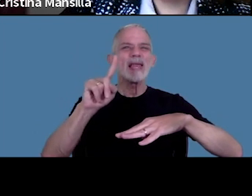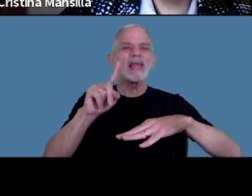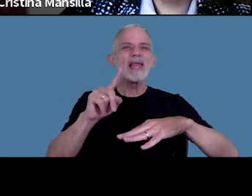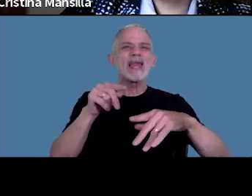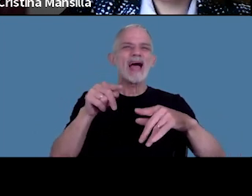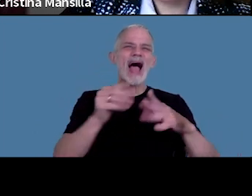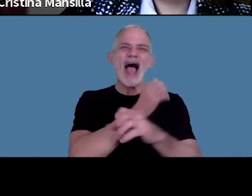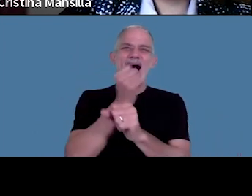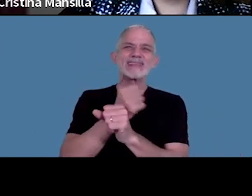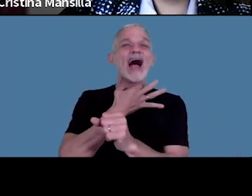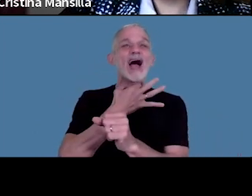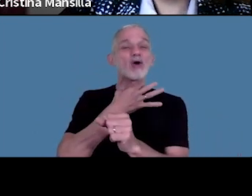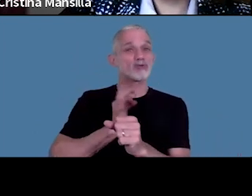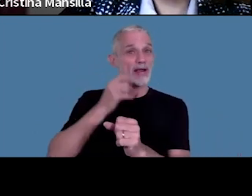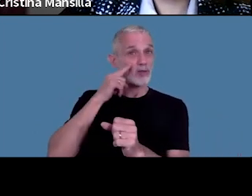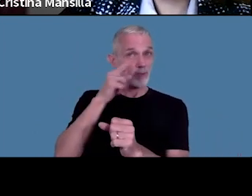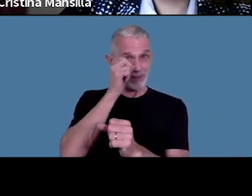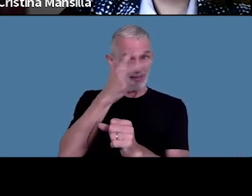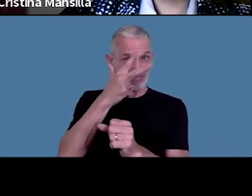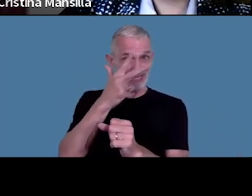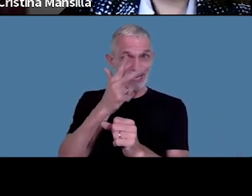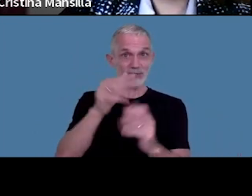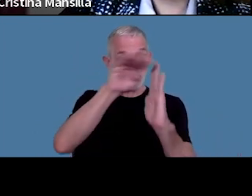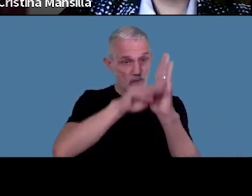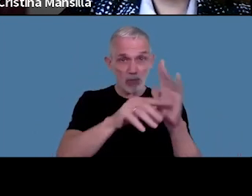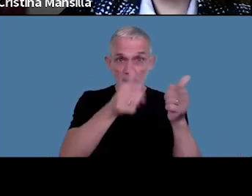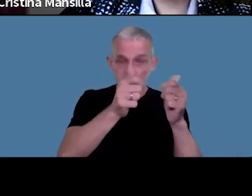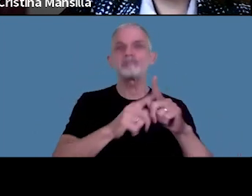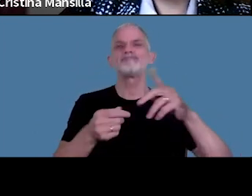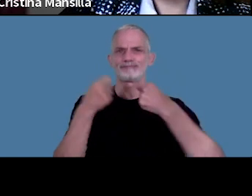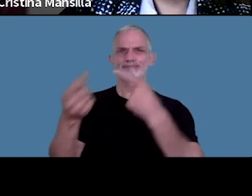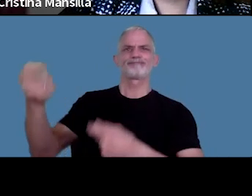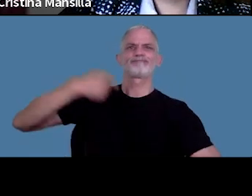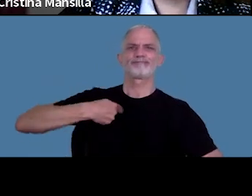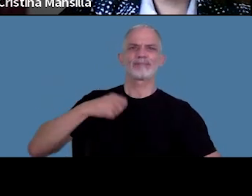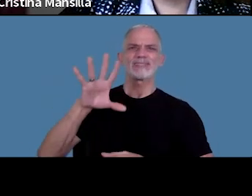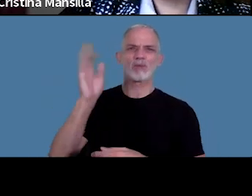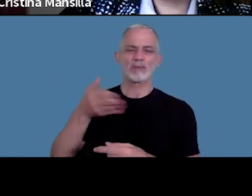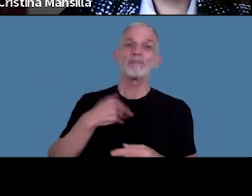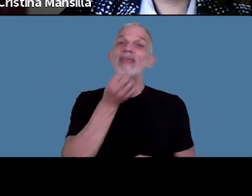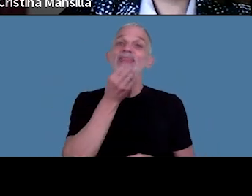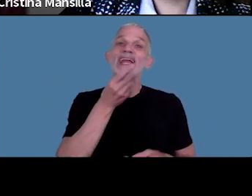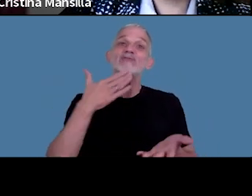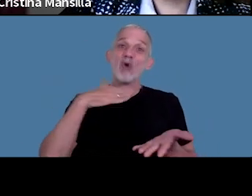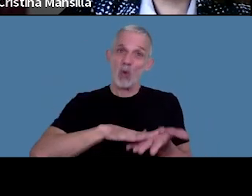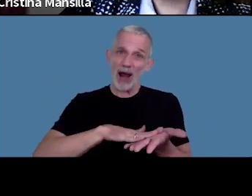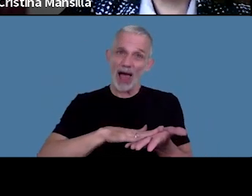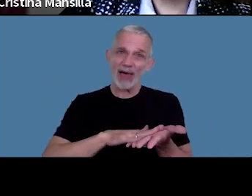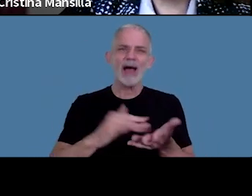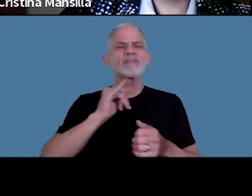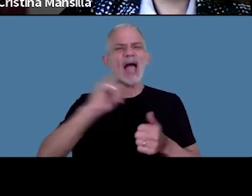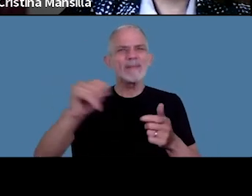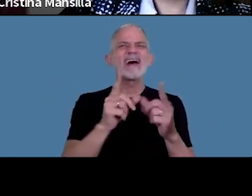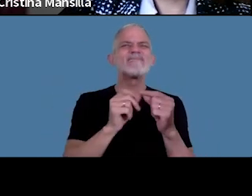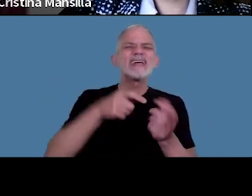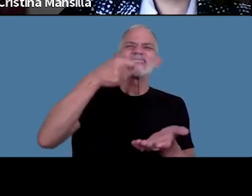2023 para el obtener el reintegro deberán presentar una declaración jurada denunciando la fecha